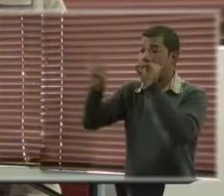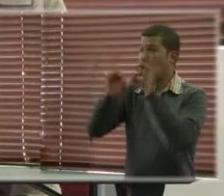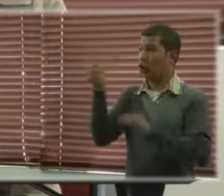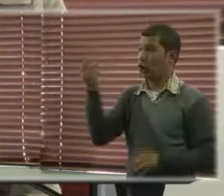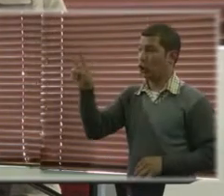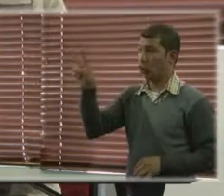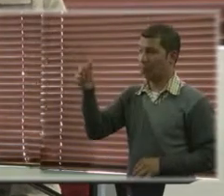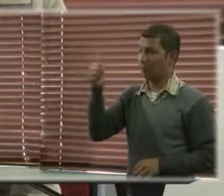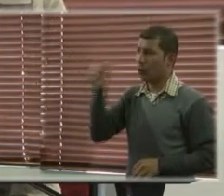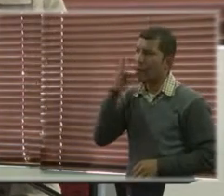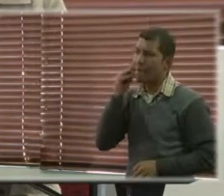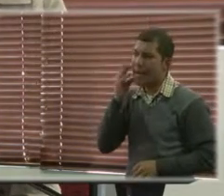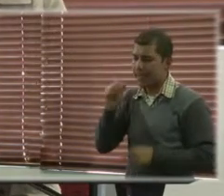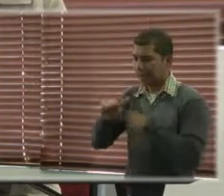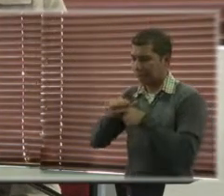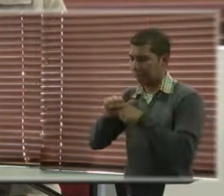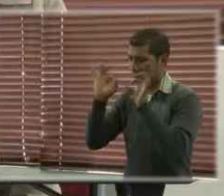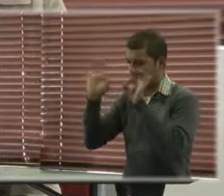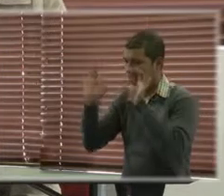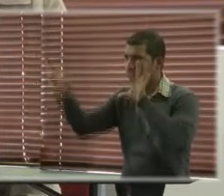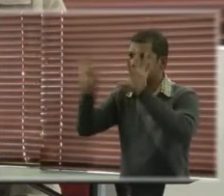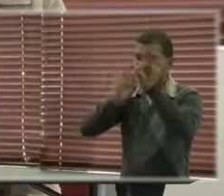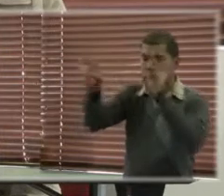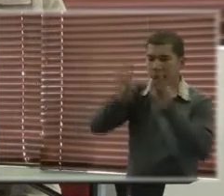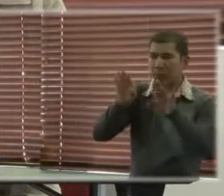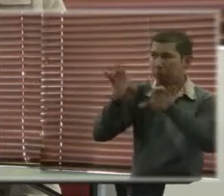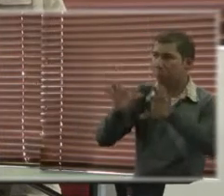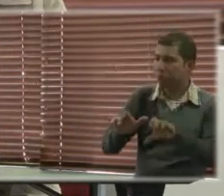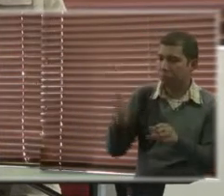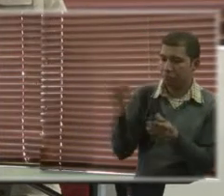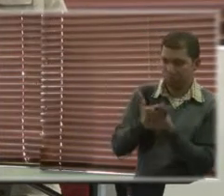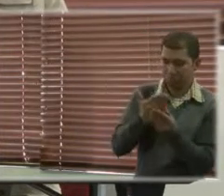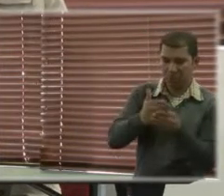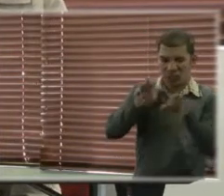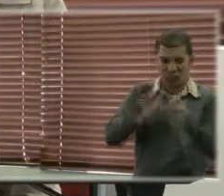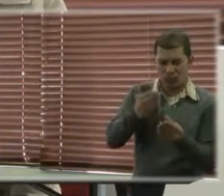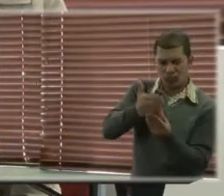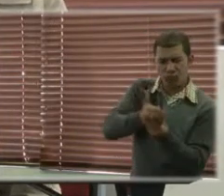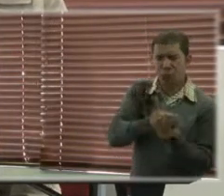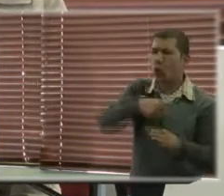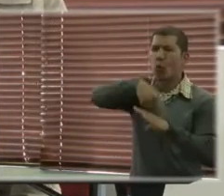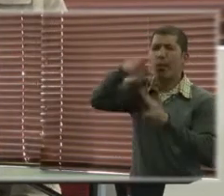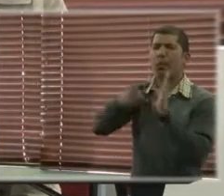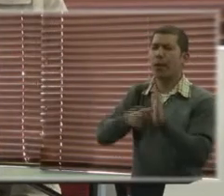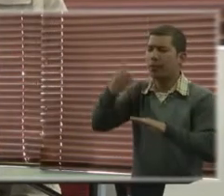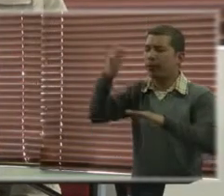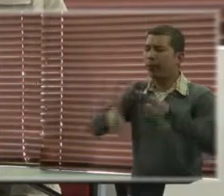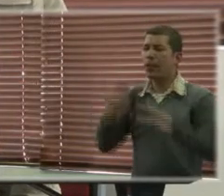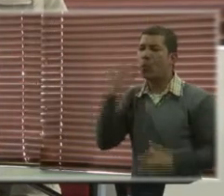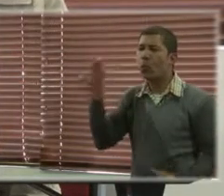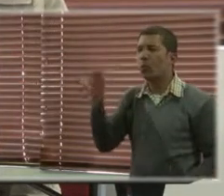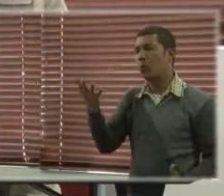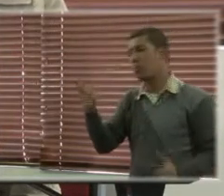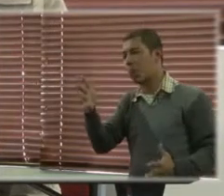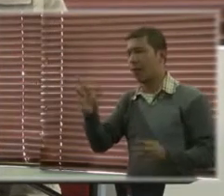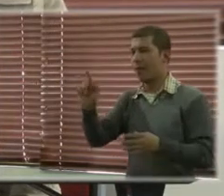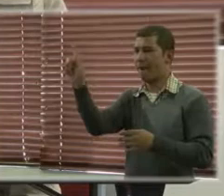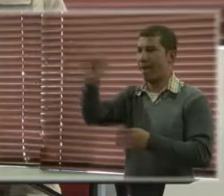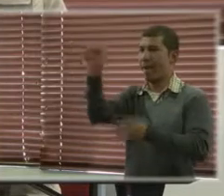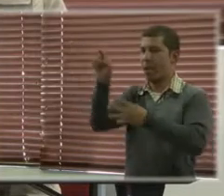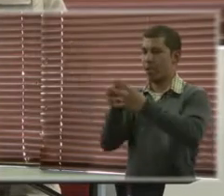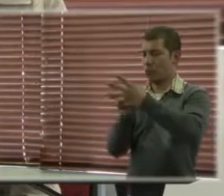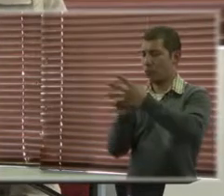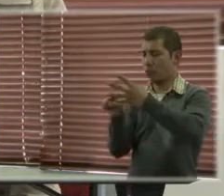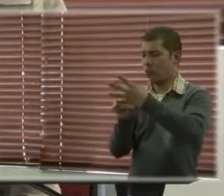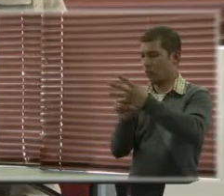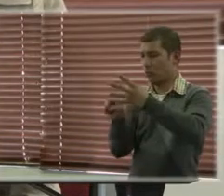identificado, que estimamos que eso estará terminando a finales de febrero, vamos a hacer una evaluación de las